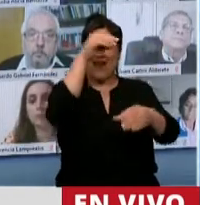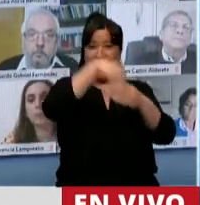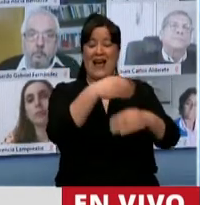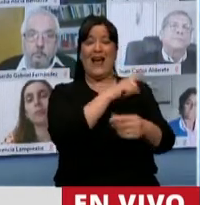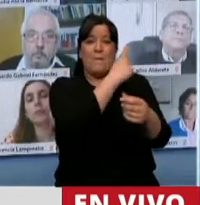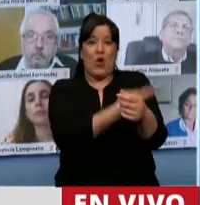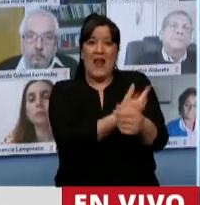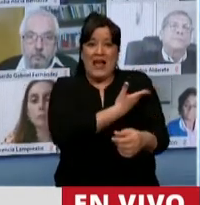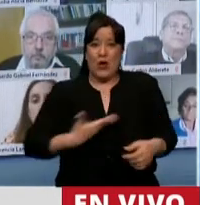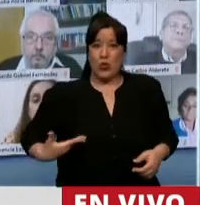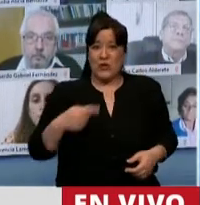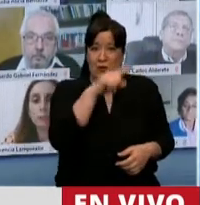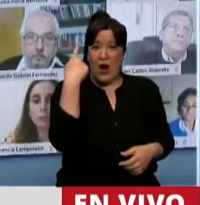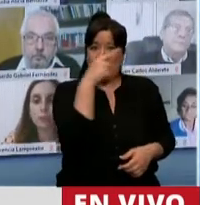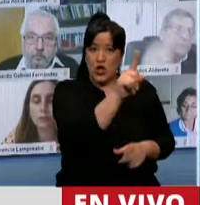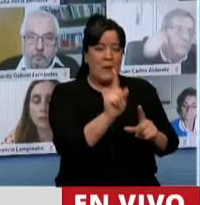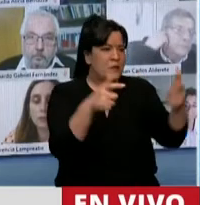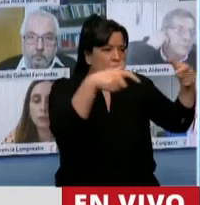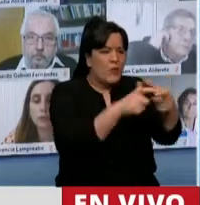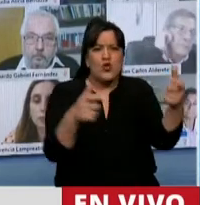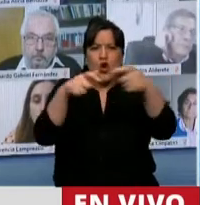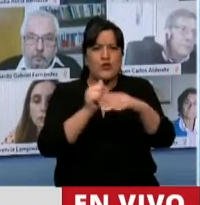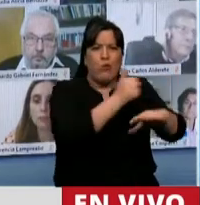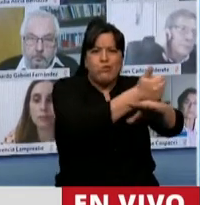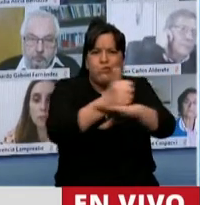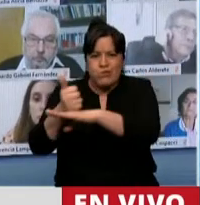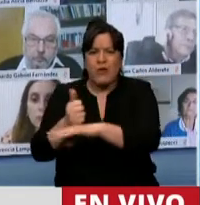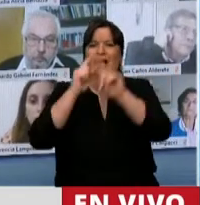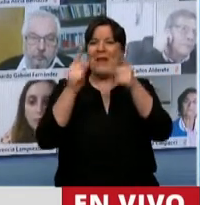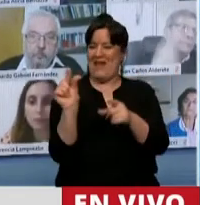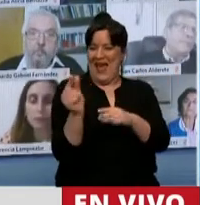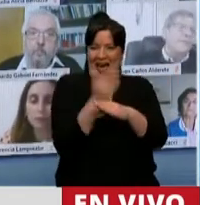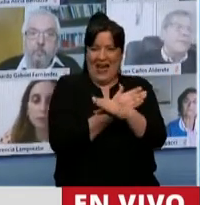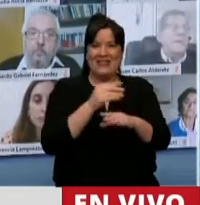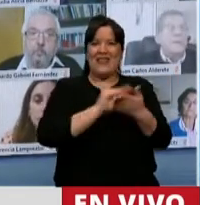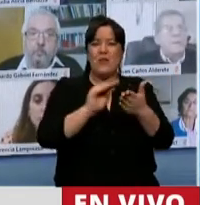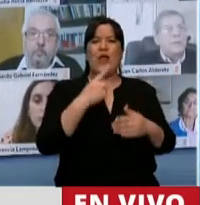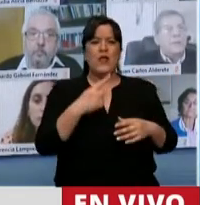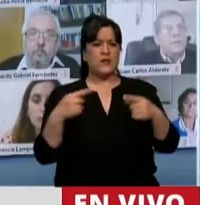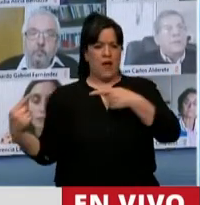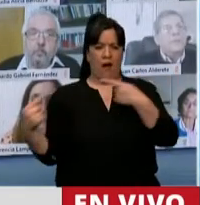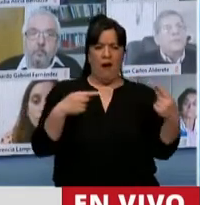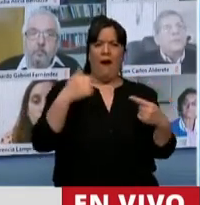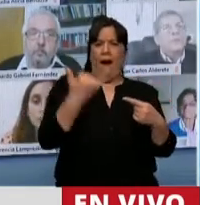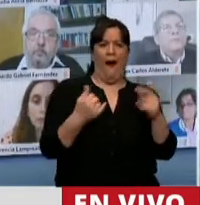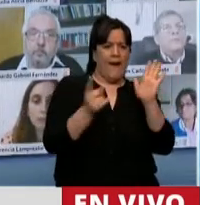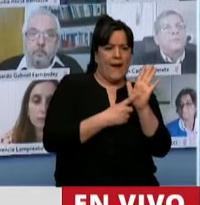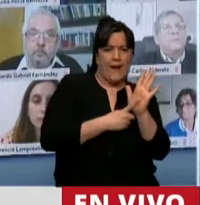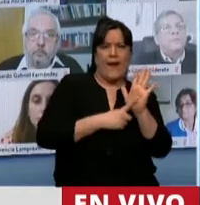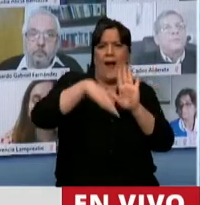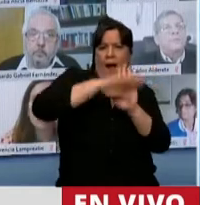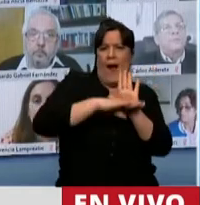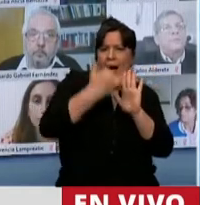Nacional en todas esas comisiones. Un diputado propinante decía que la disyuntiva era si tenemos reglas o no tenemos